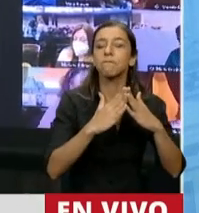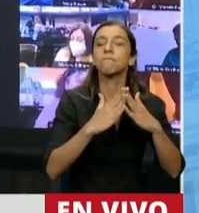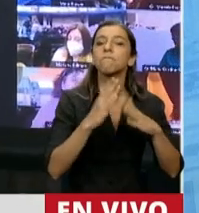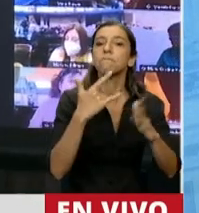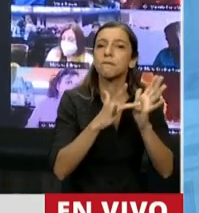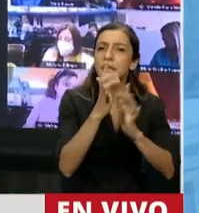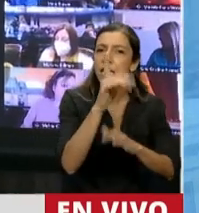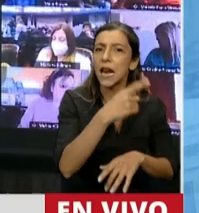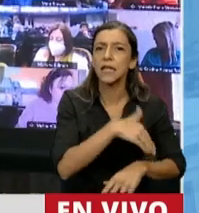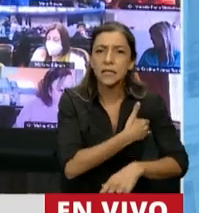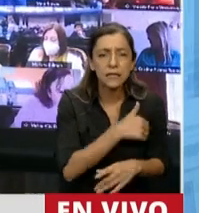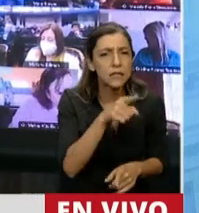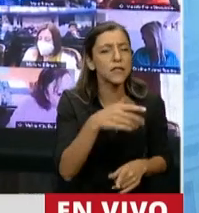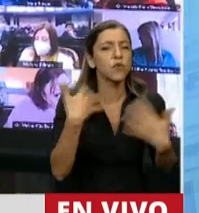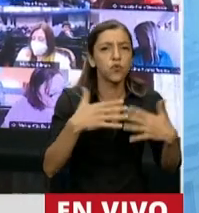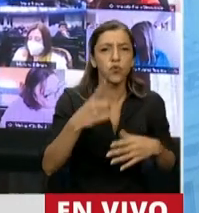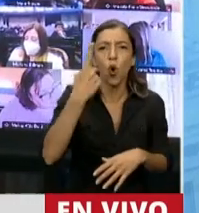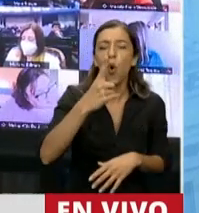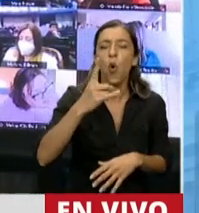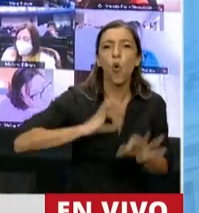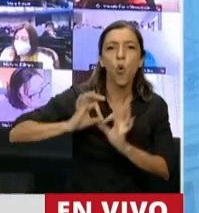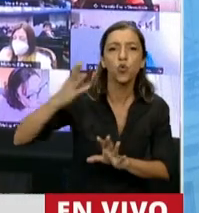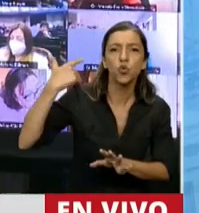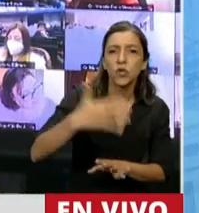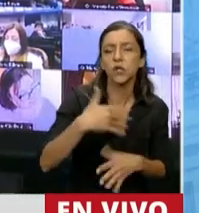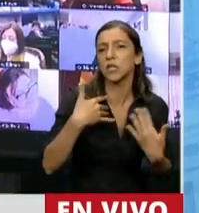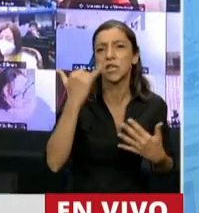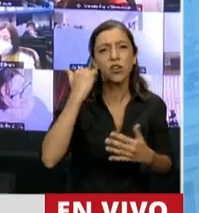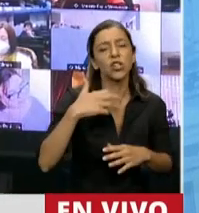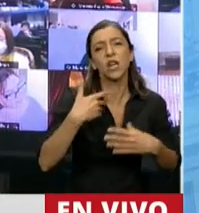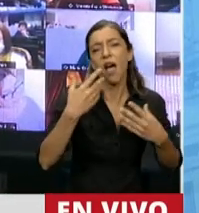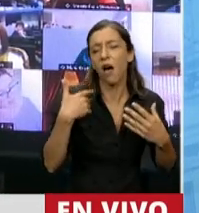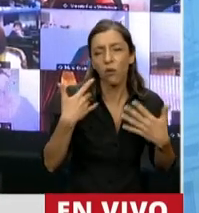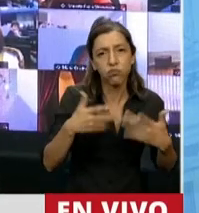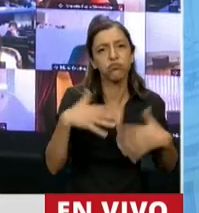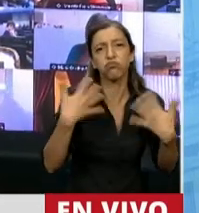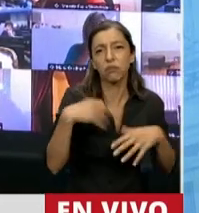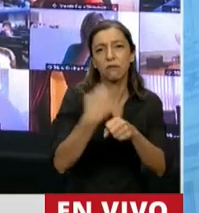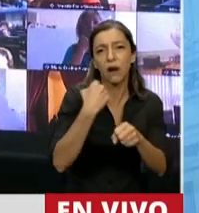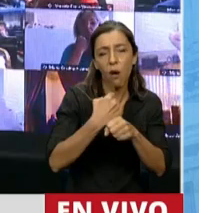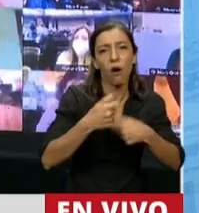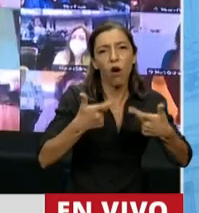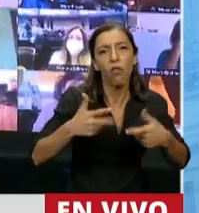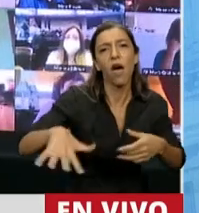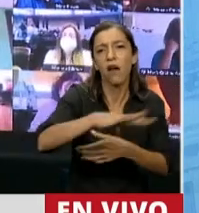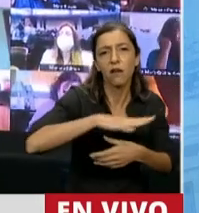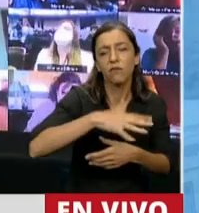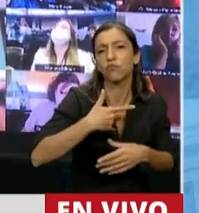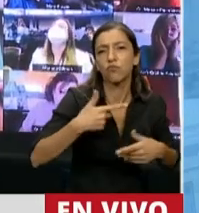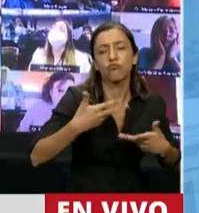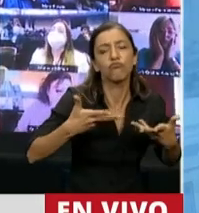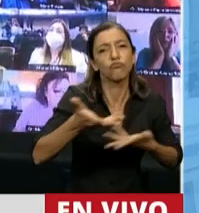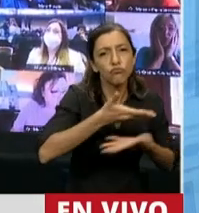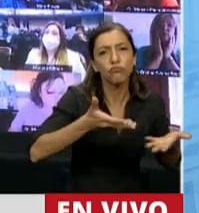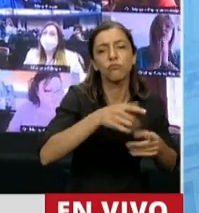es noble, desinteresada e impacta en los sectores más vulnerables de la sociedad. Hoy no hay un asentamiento, un